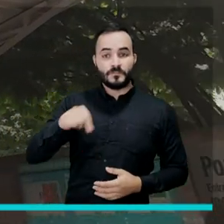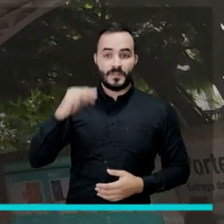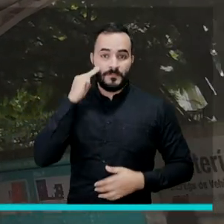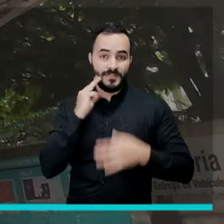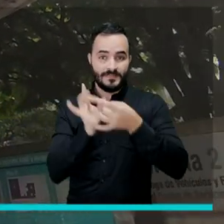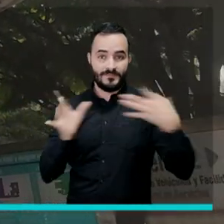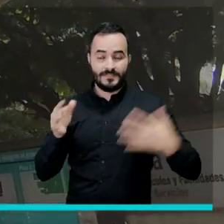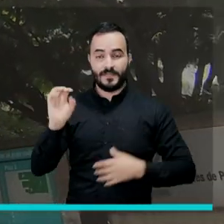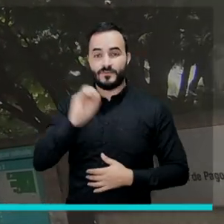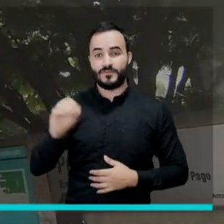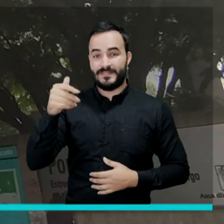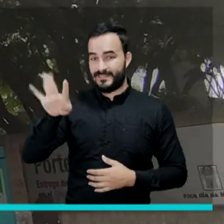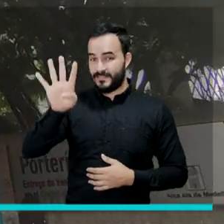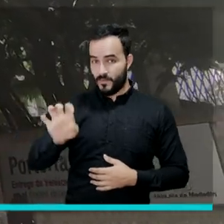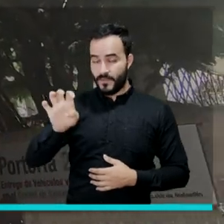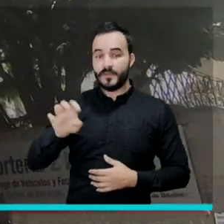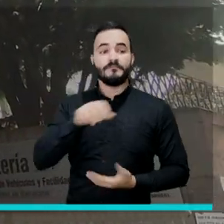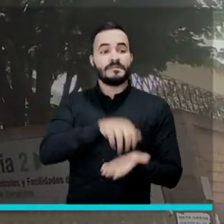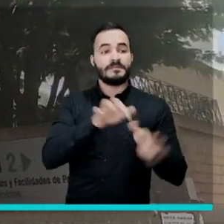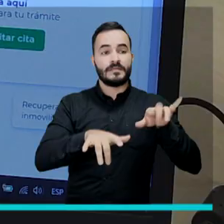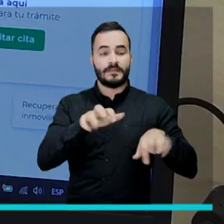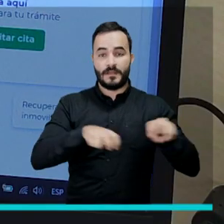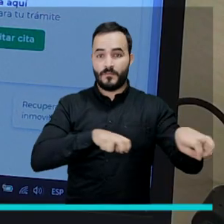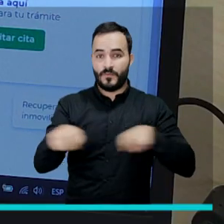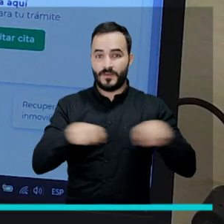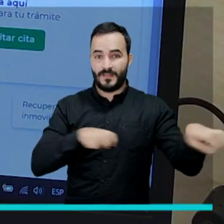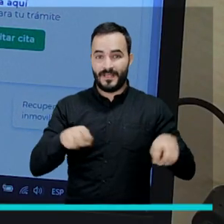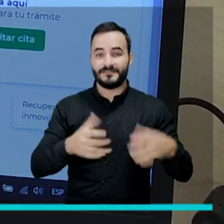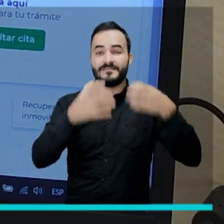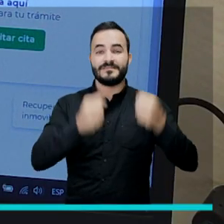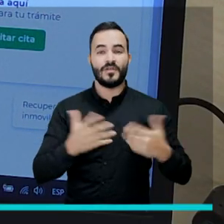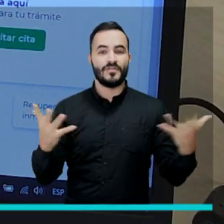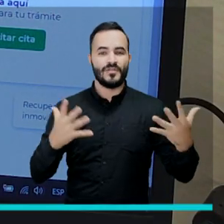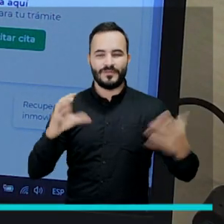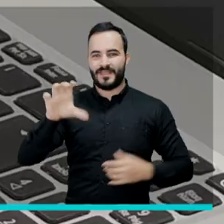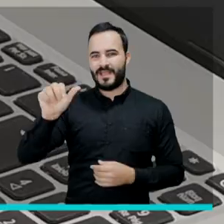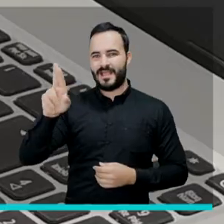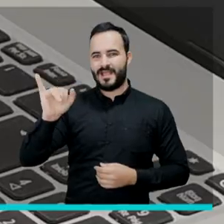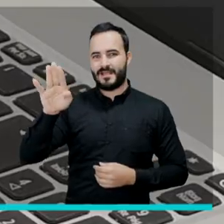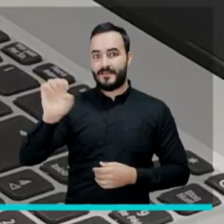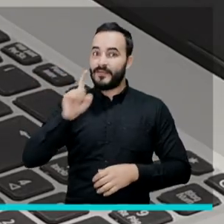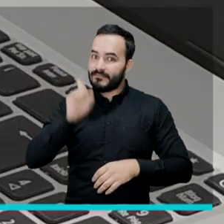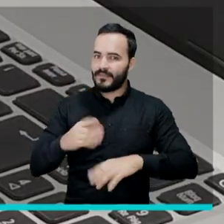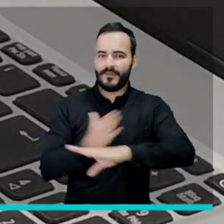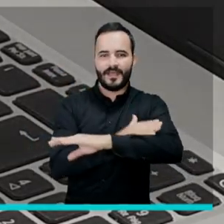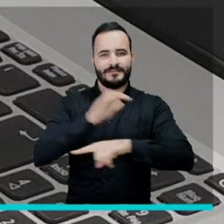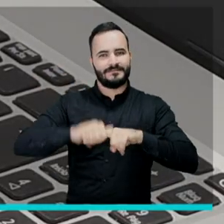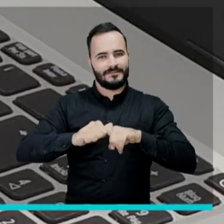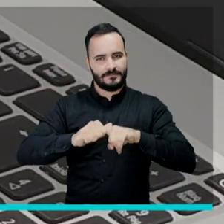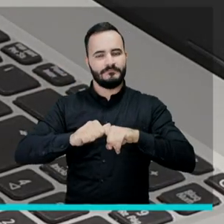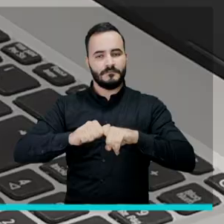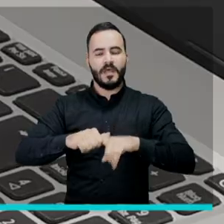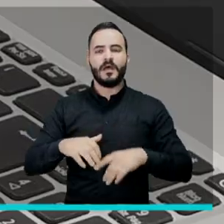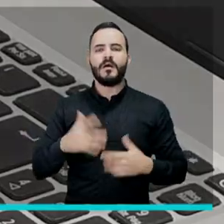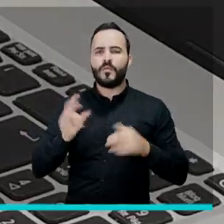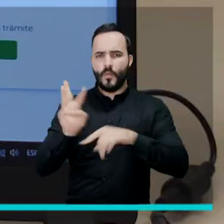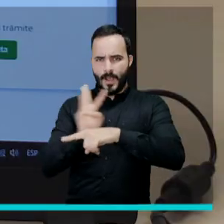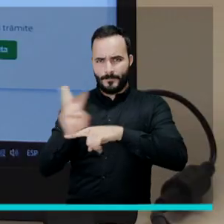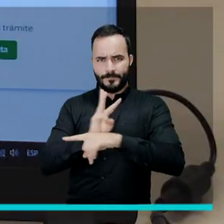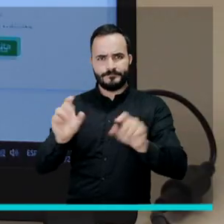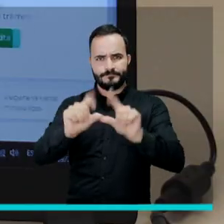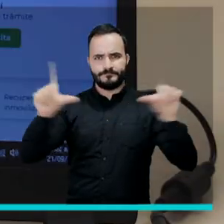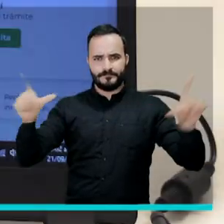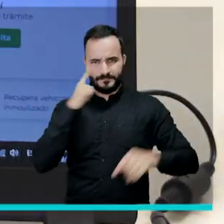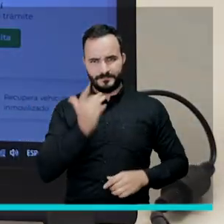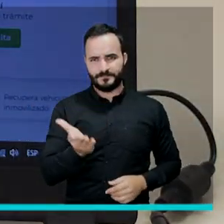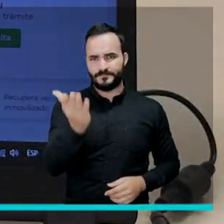Desde este martes, 19 de octubre, la atención en la Secretaría de Movilidad, Sede Caribe, se prestará con cita previa solicitada a través del portal